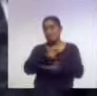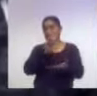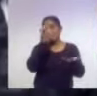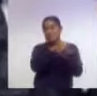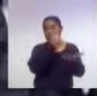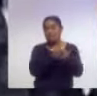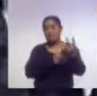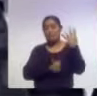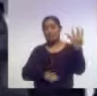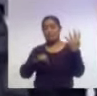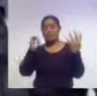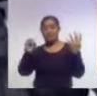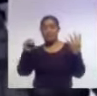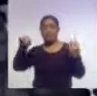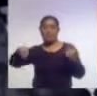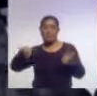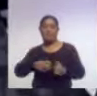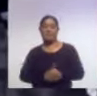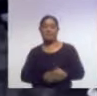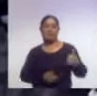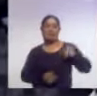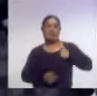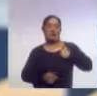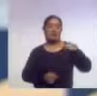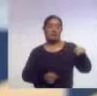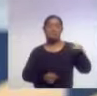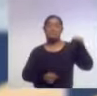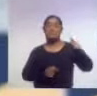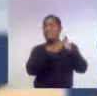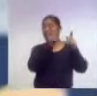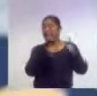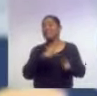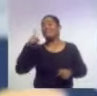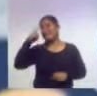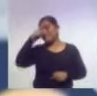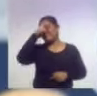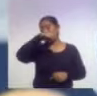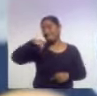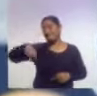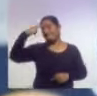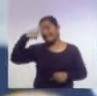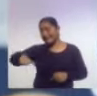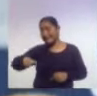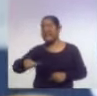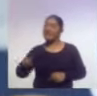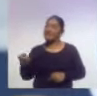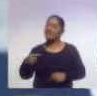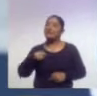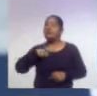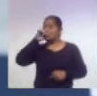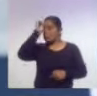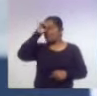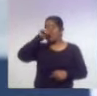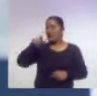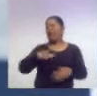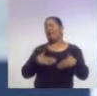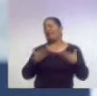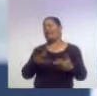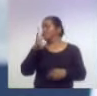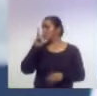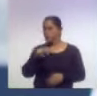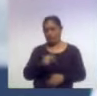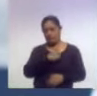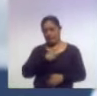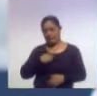4 por 0 ante Martinica, y en el grupo es el rival difícil para la selección mexicana. Así que, mi querido Mario, opino que no deben confiarse. Pues no,